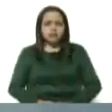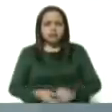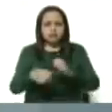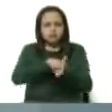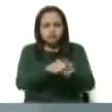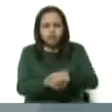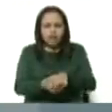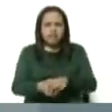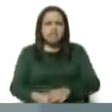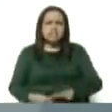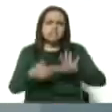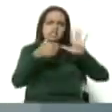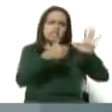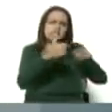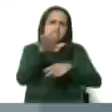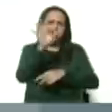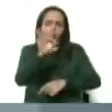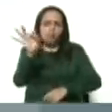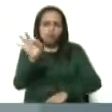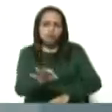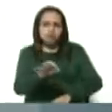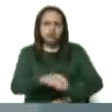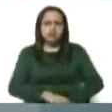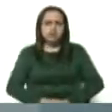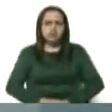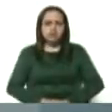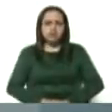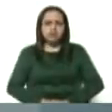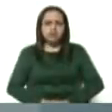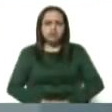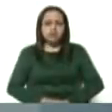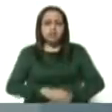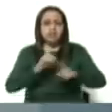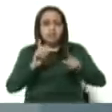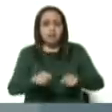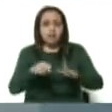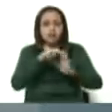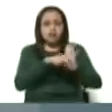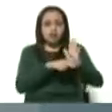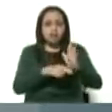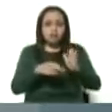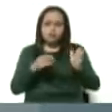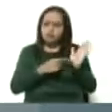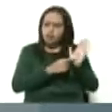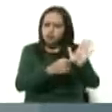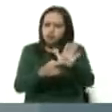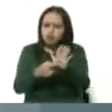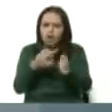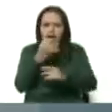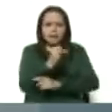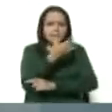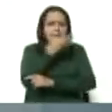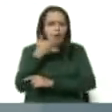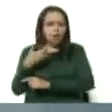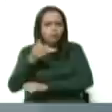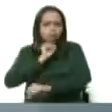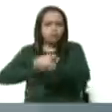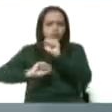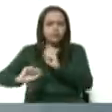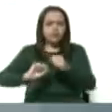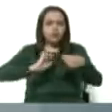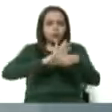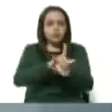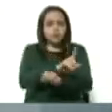65% las medidas que han demostrado de manera universal ser efectivas en el combate contra